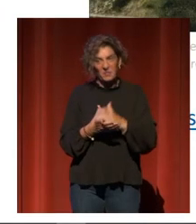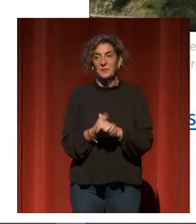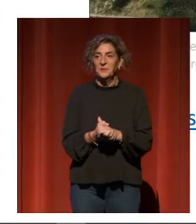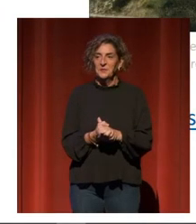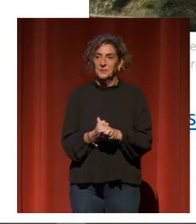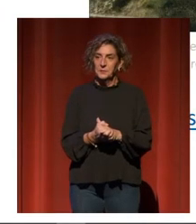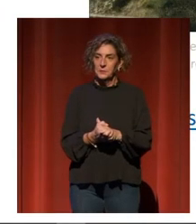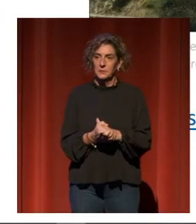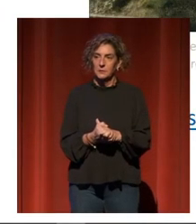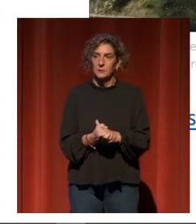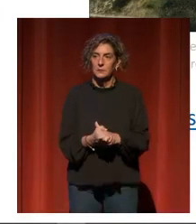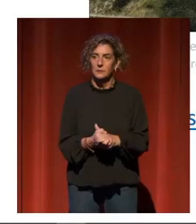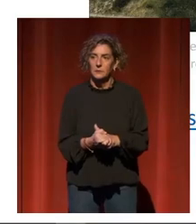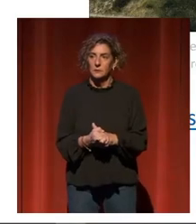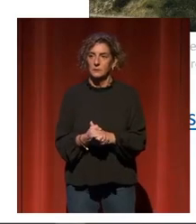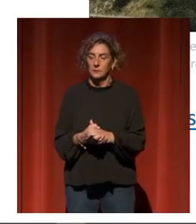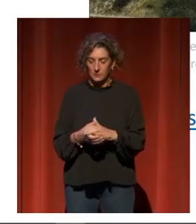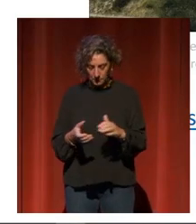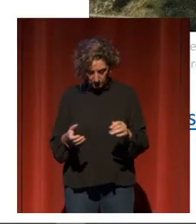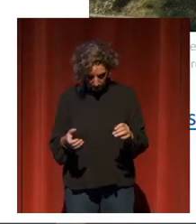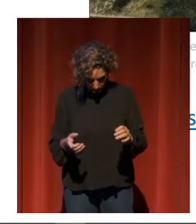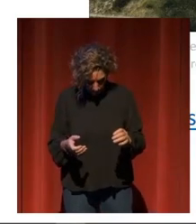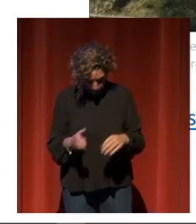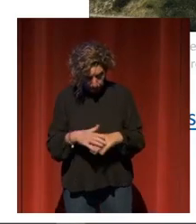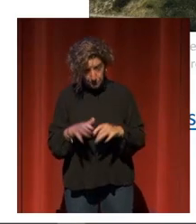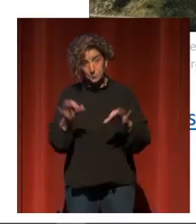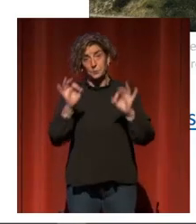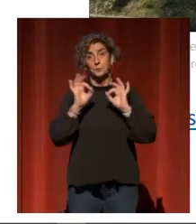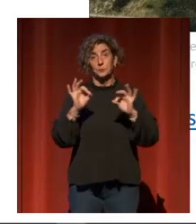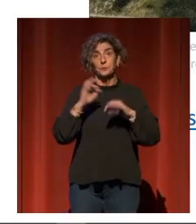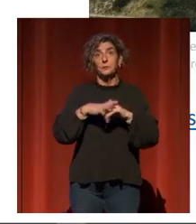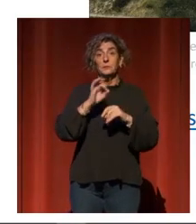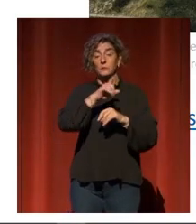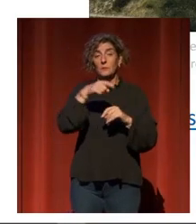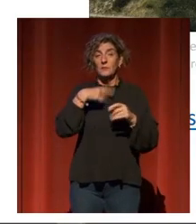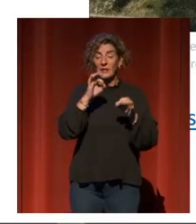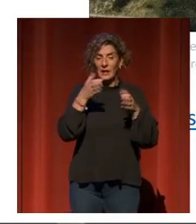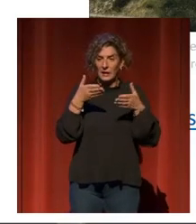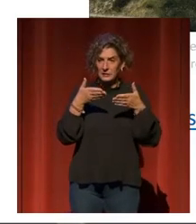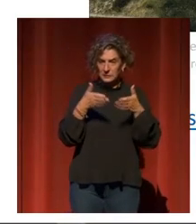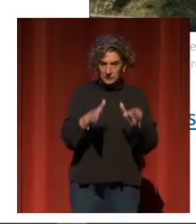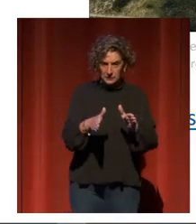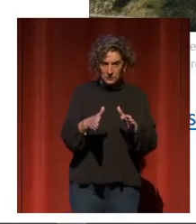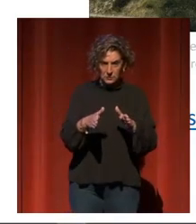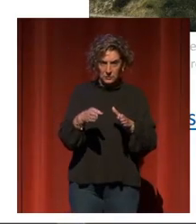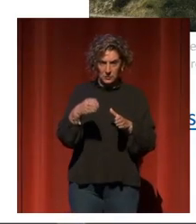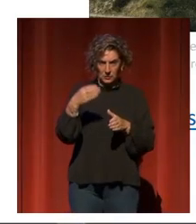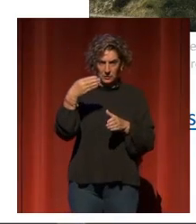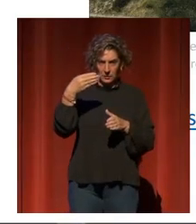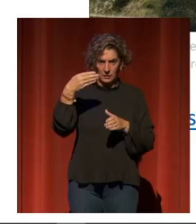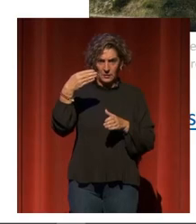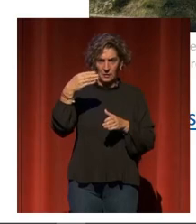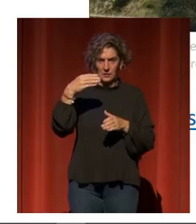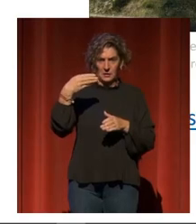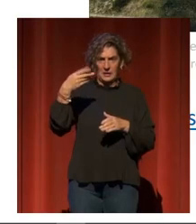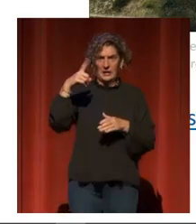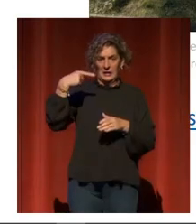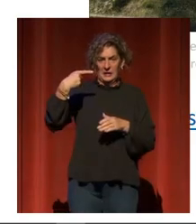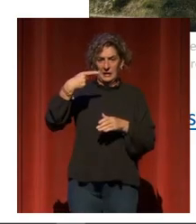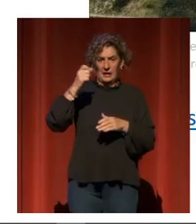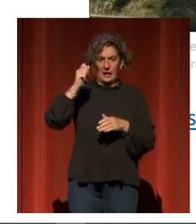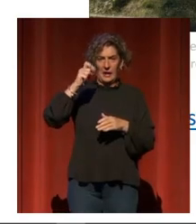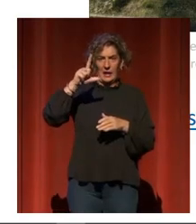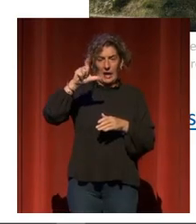Particularmente para lo que llamamos el sector GLAM, el sector GLAM son en inglés galerías,